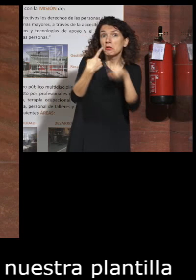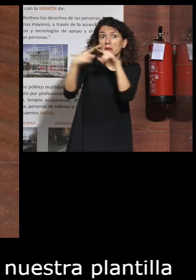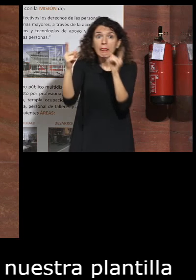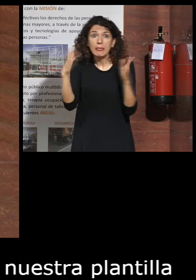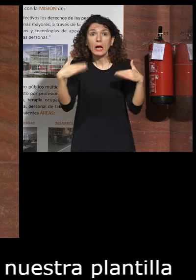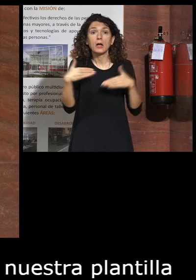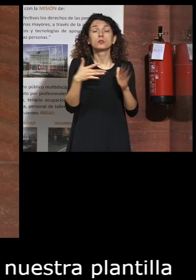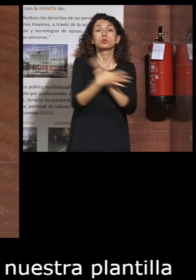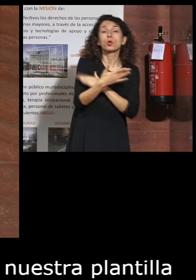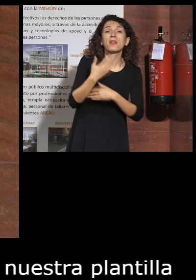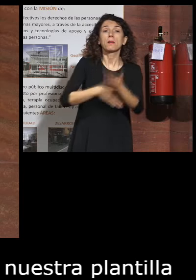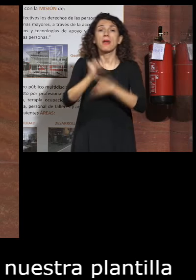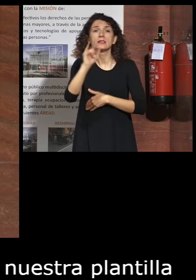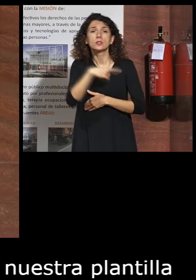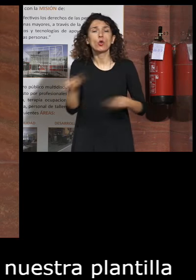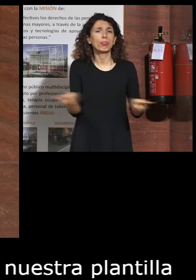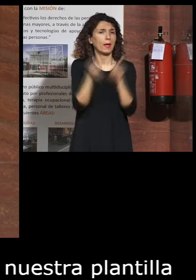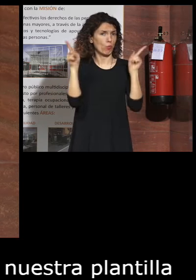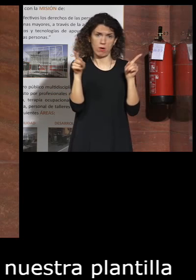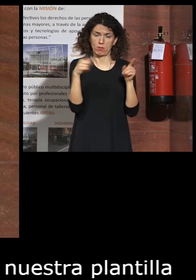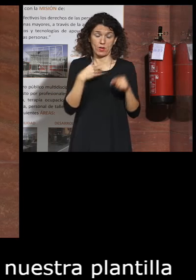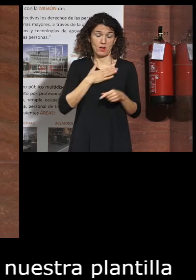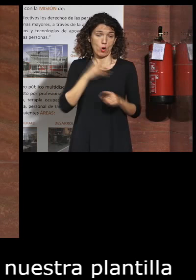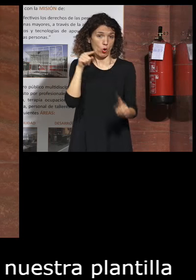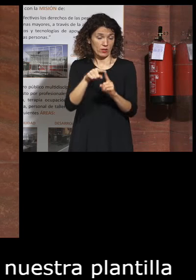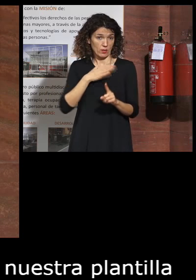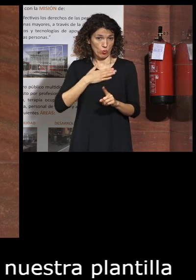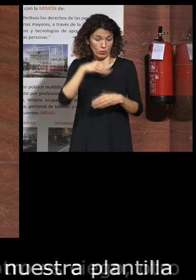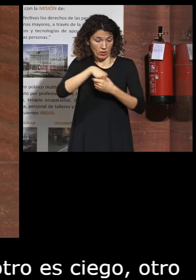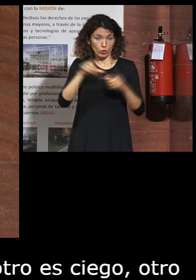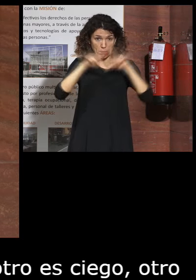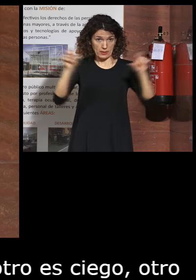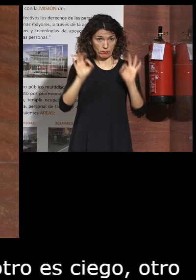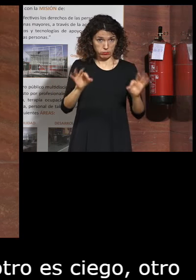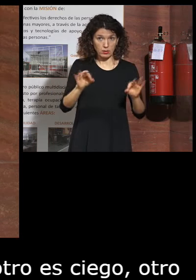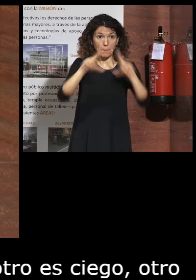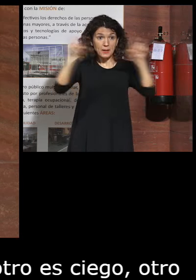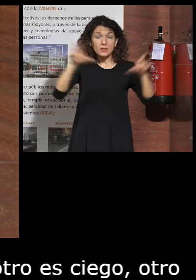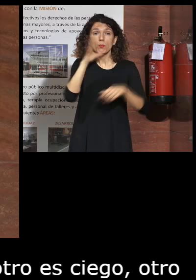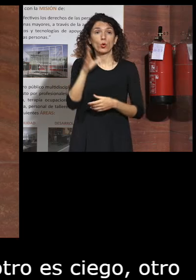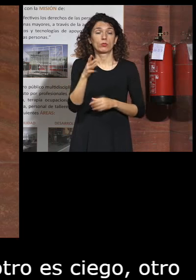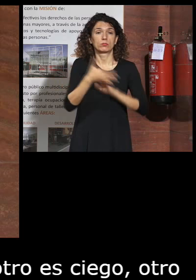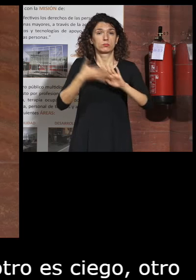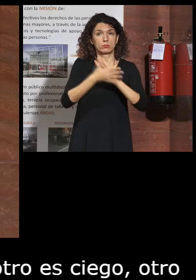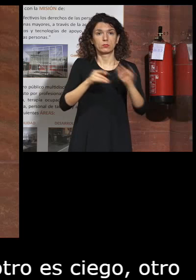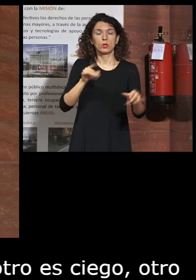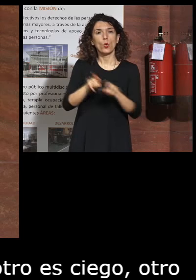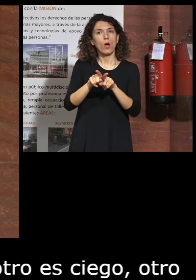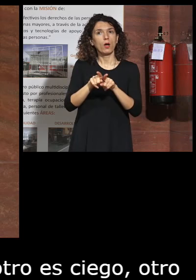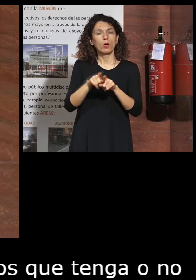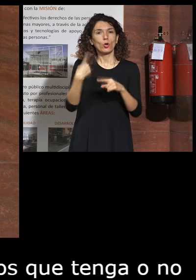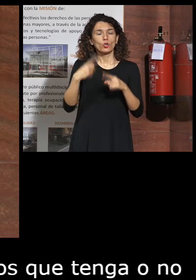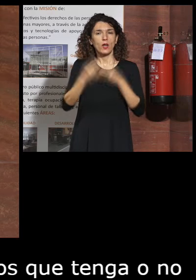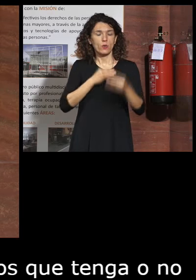el que tenga o no tenga discapacidad que eso es el gran objetivo nuestra de nuestra empresa y hablo de la empresa porque al final te vinculas tanto en lo que